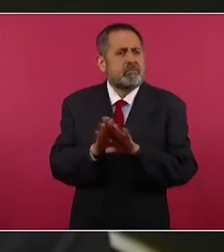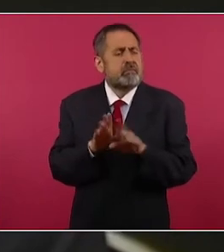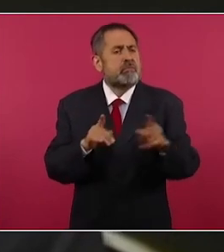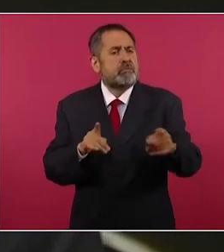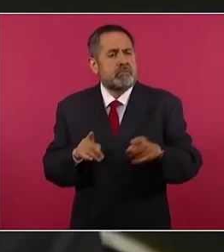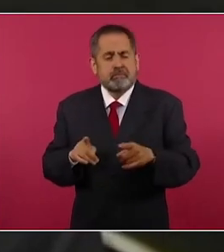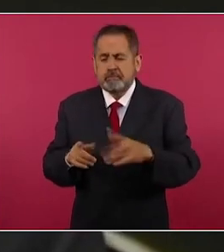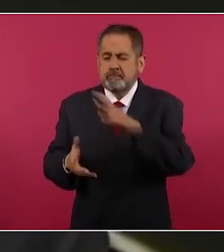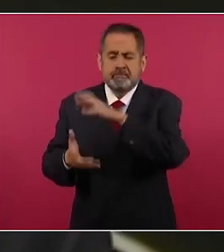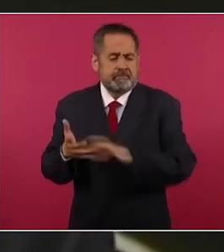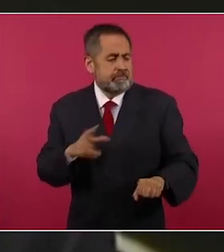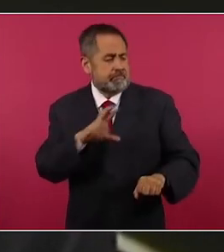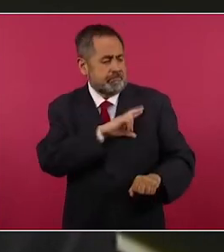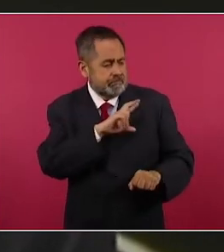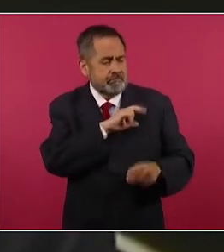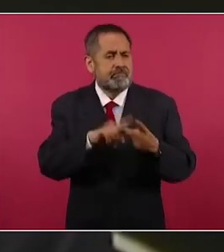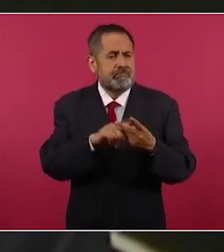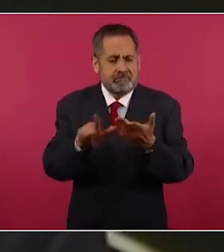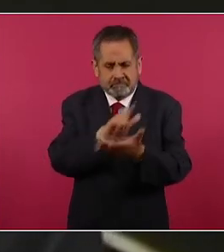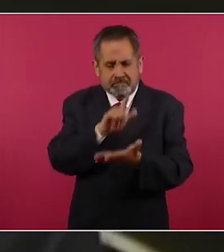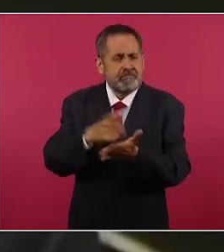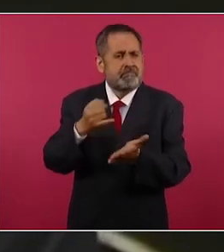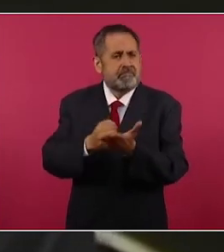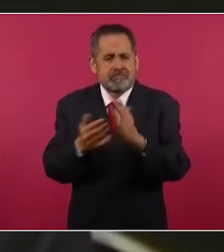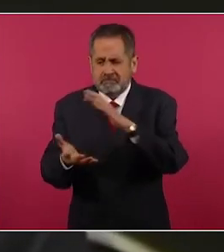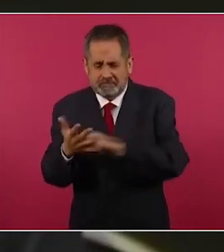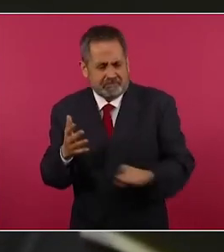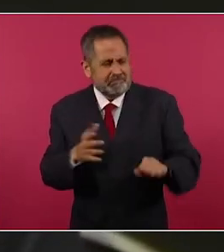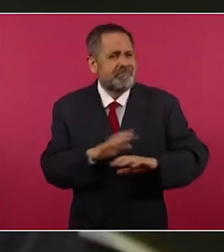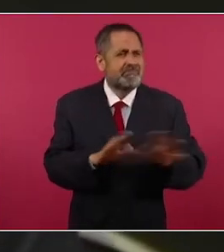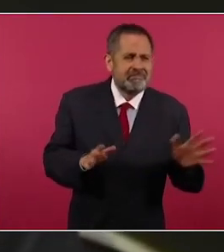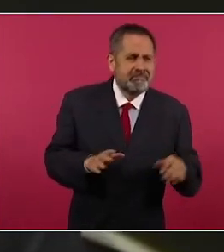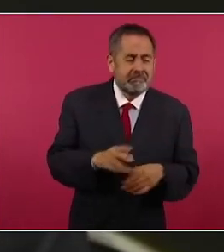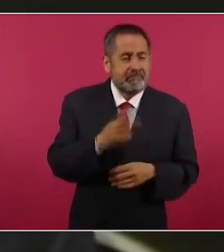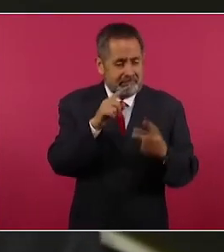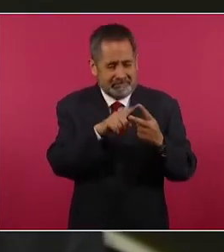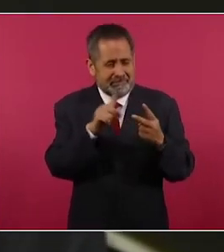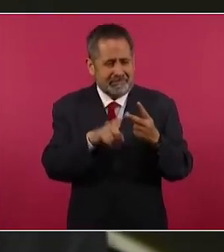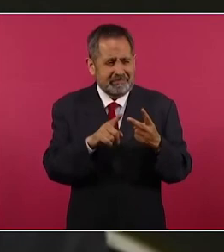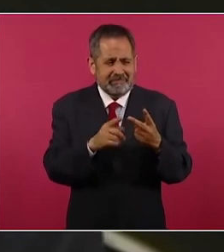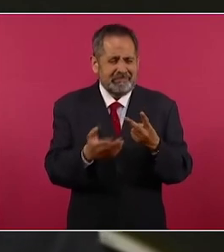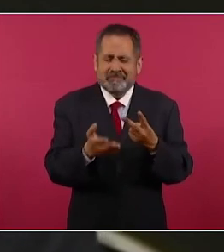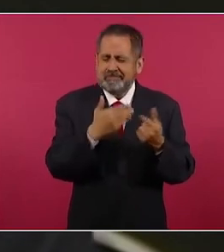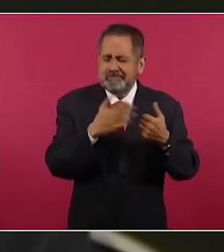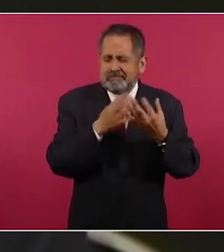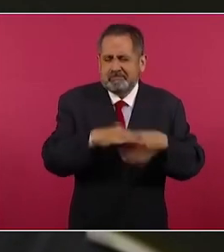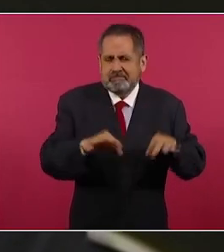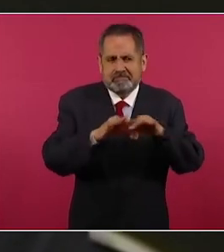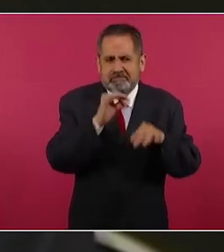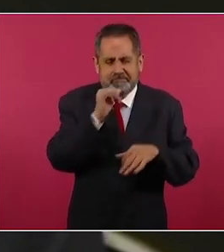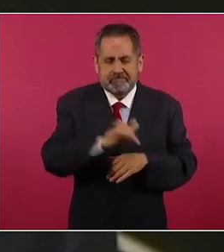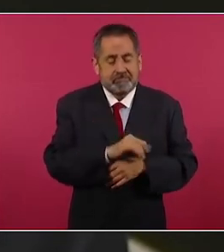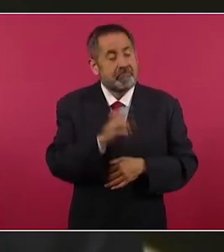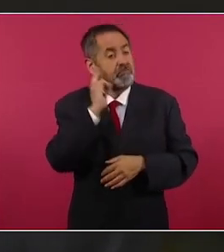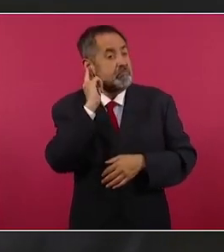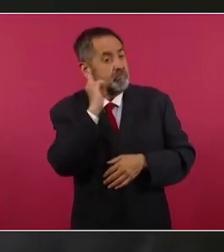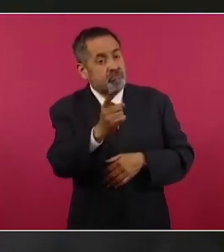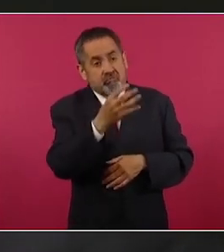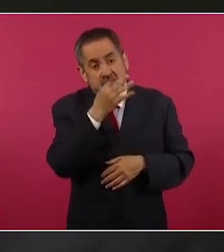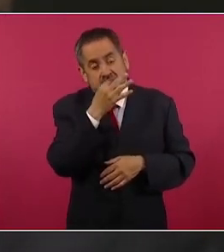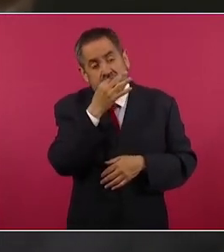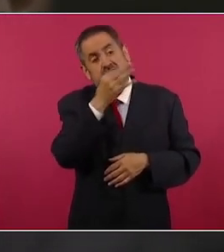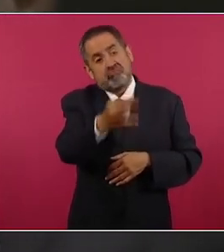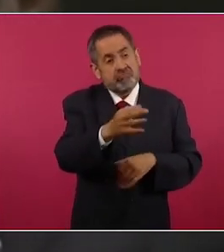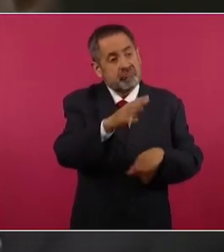y la reforma fiscal, pero eso ya no es lo que nos importa. Ahora lo único que te